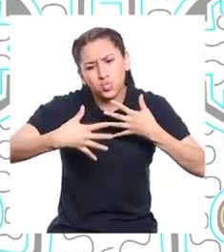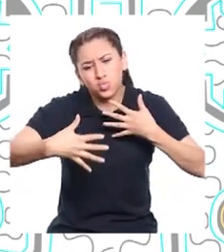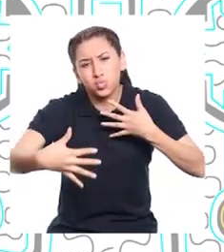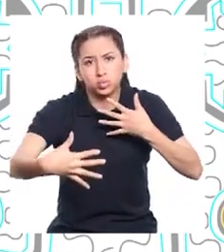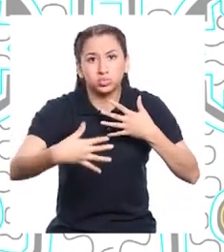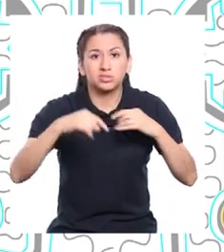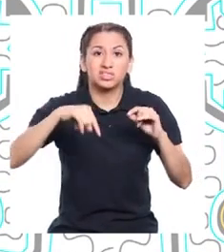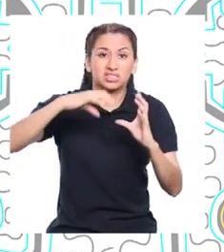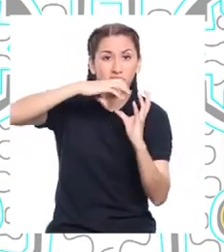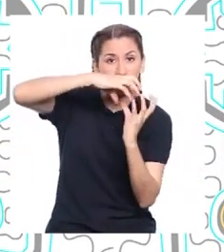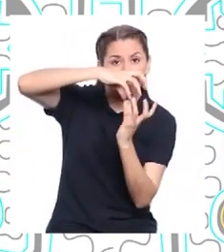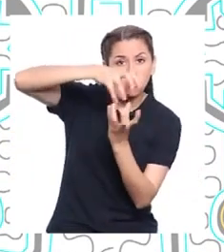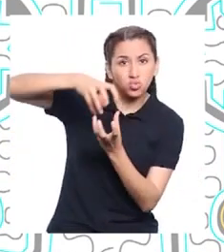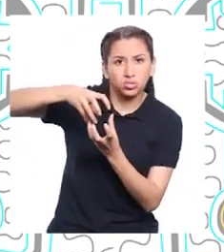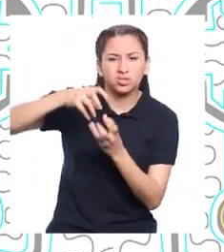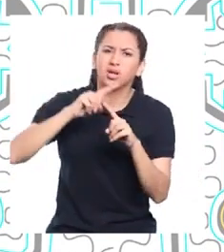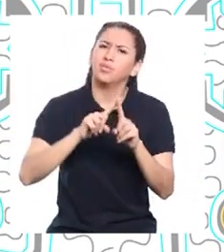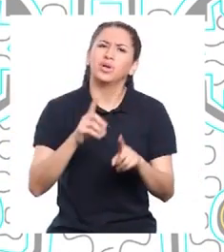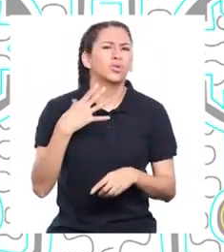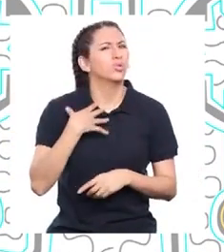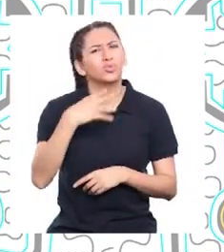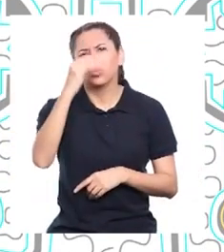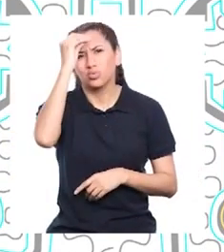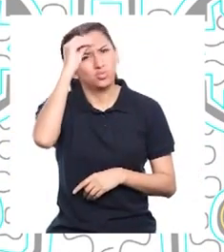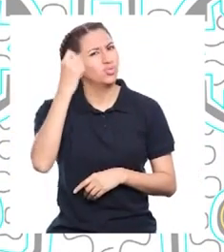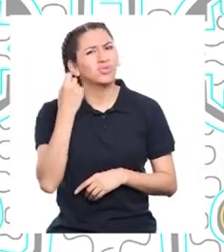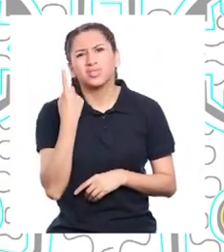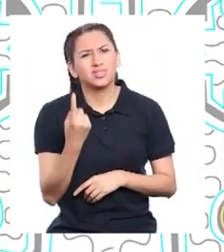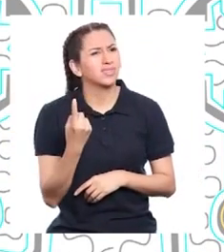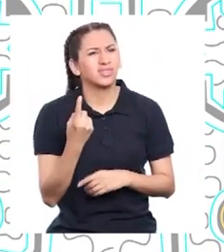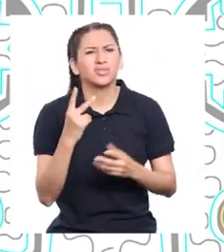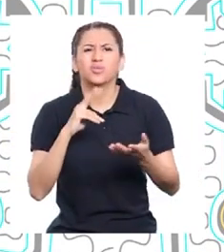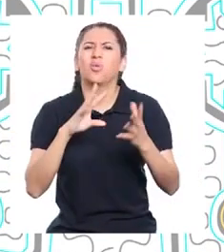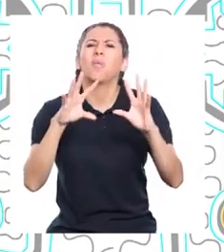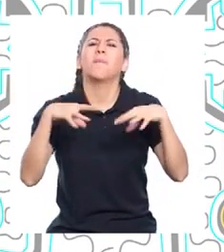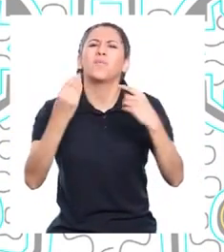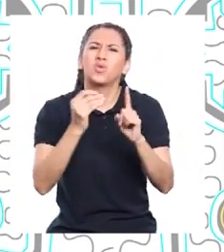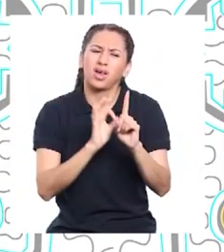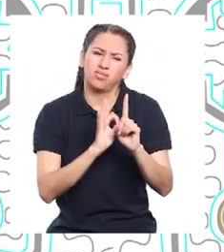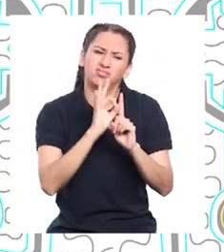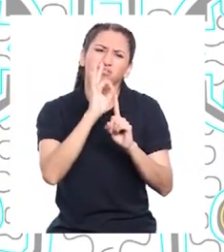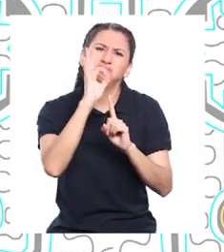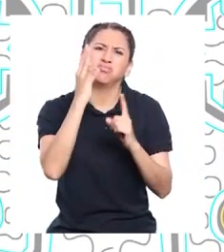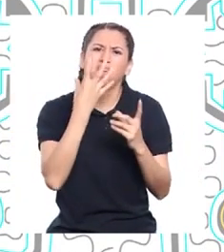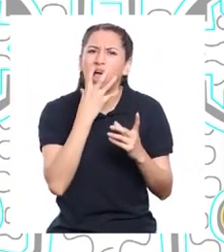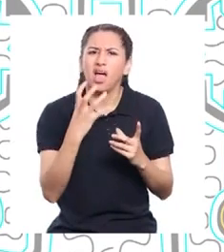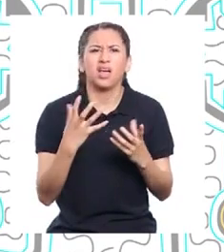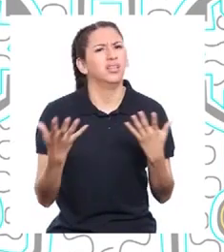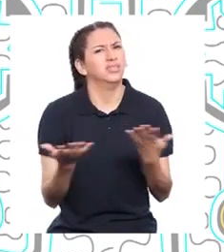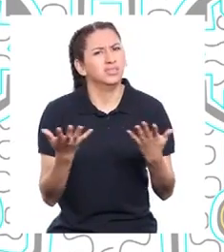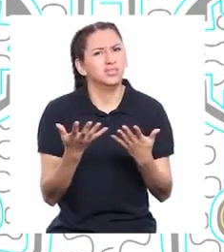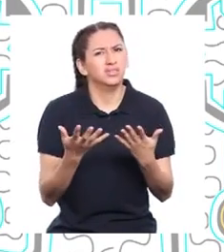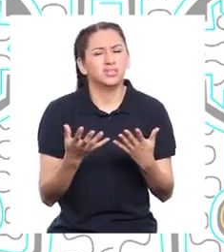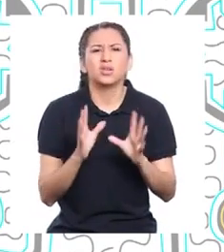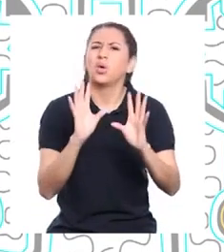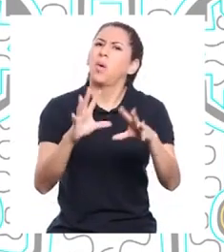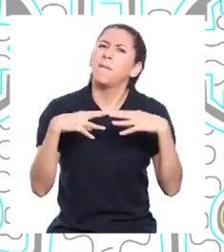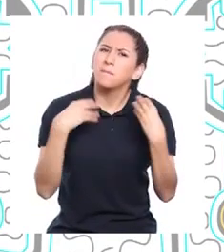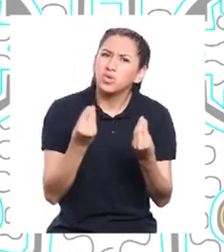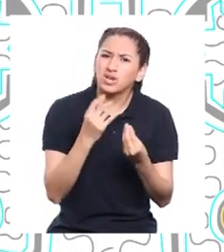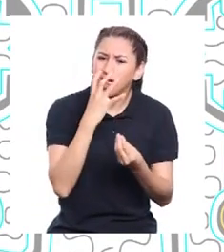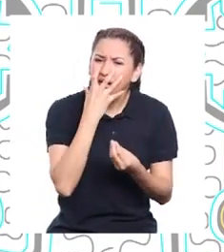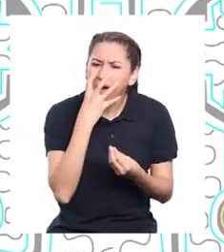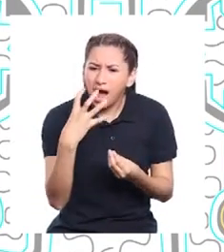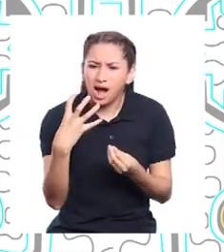Pero no me queda muy claro por qué aumenta la temperatura de la Tierra. Es decir, ¿por qué